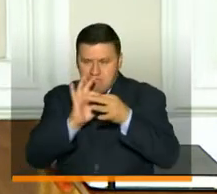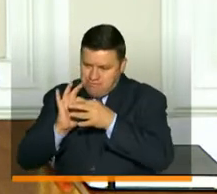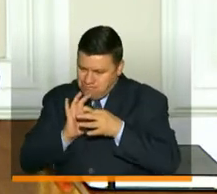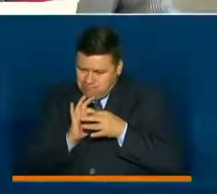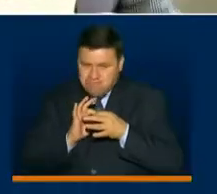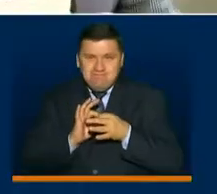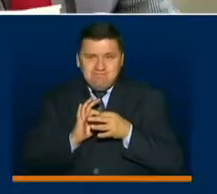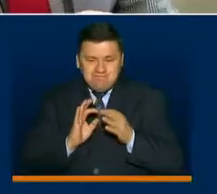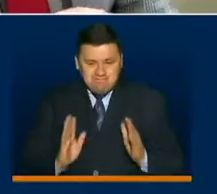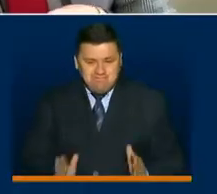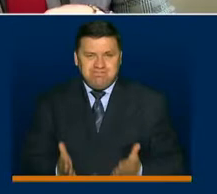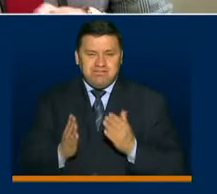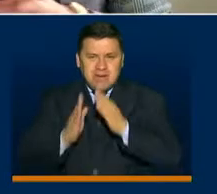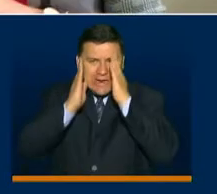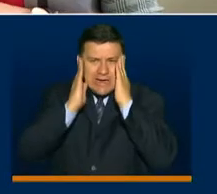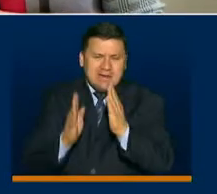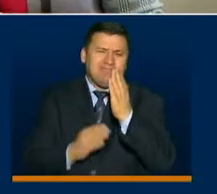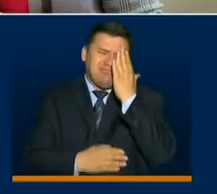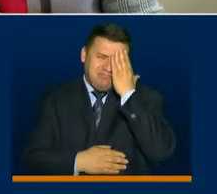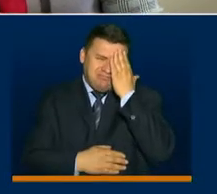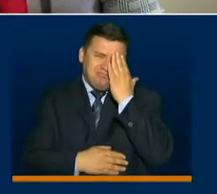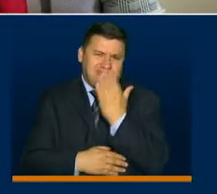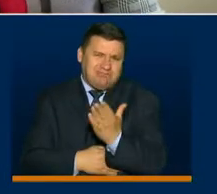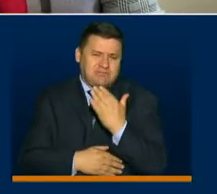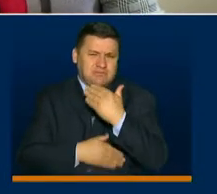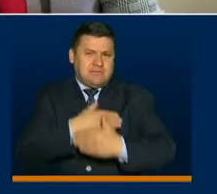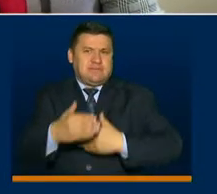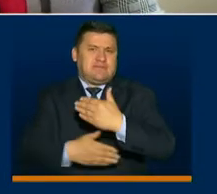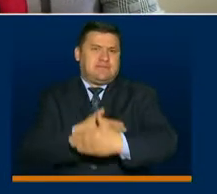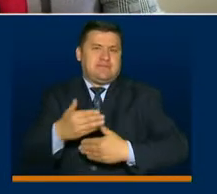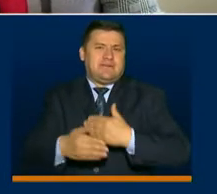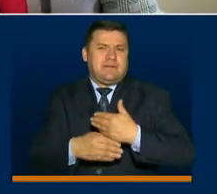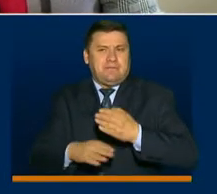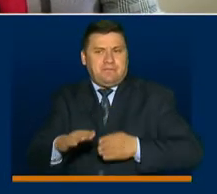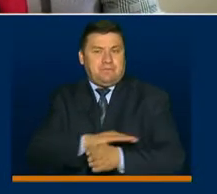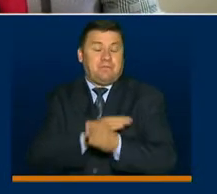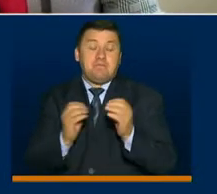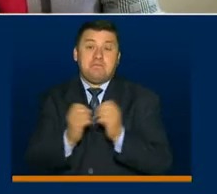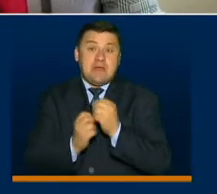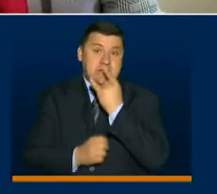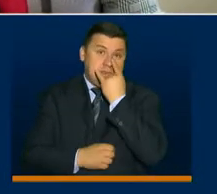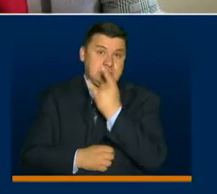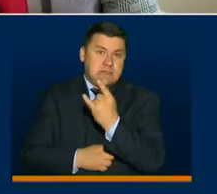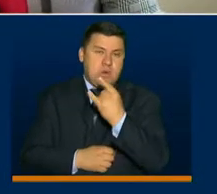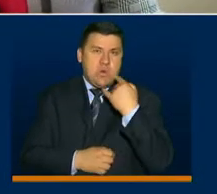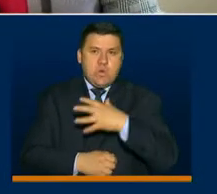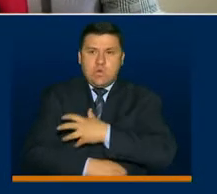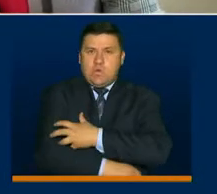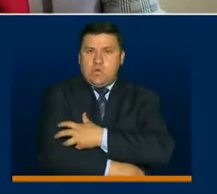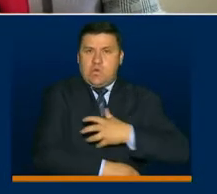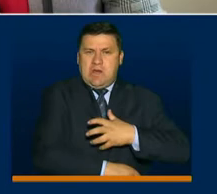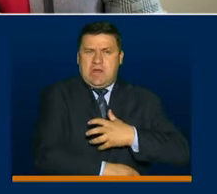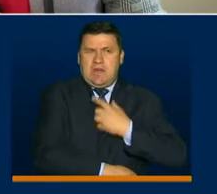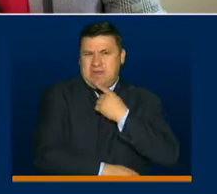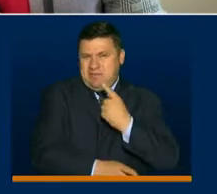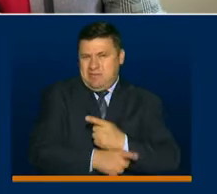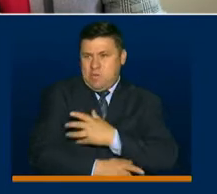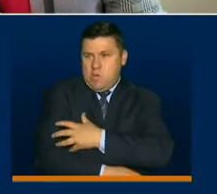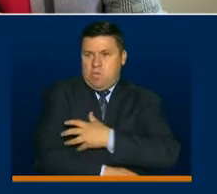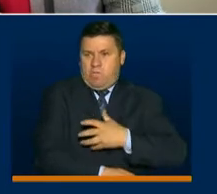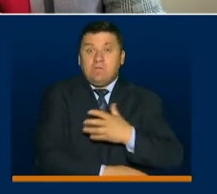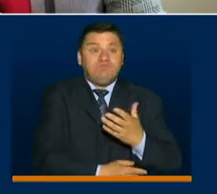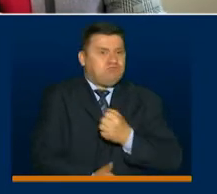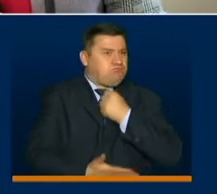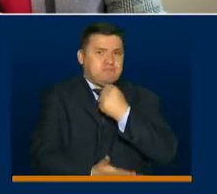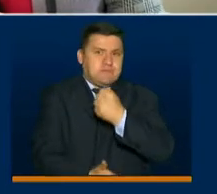recursos para atender en lo que sería a todas luces el programa más agresivo en el buen sentido para darle